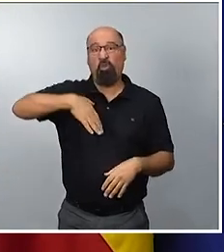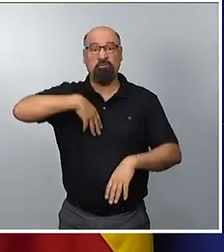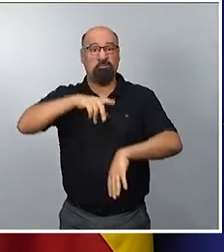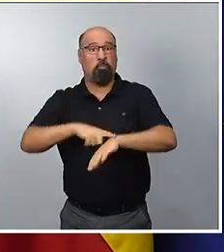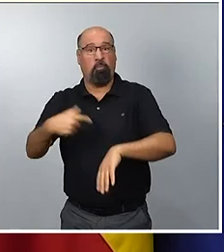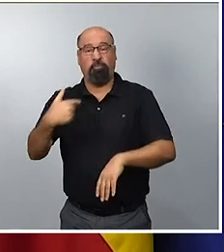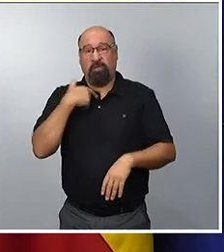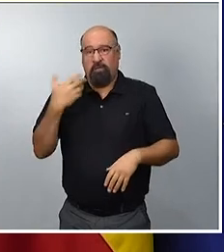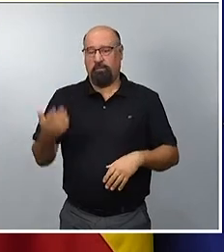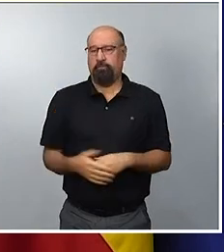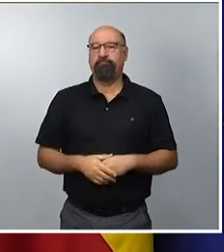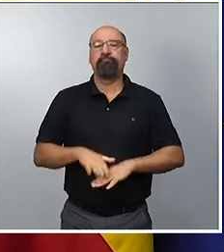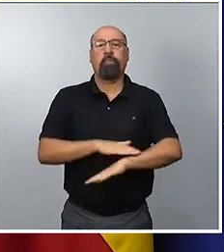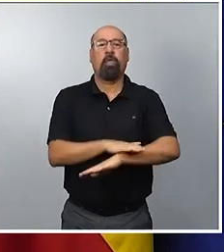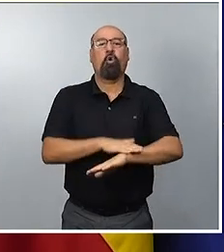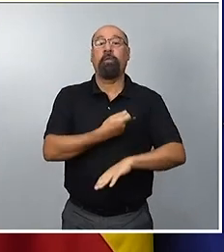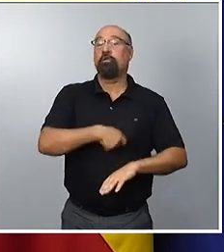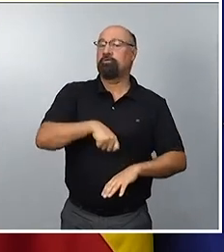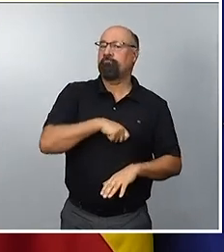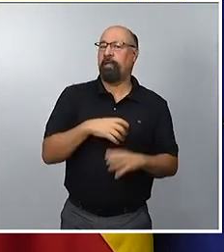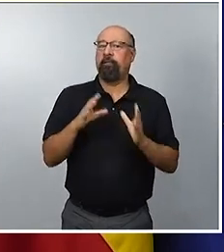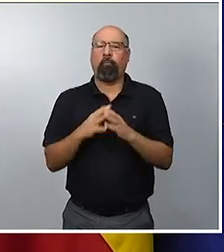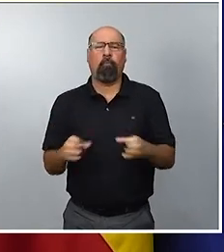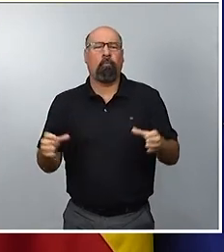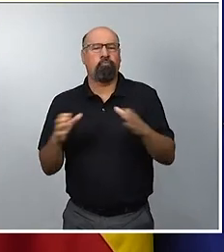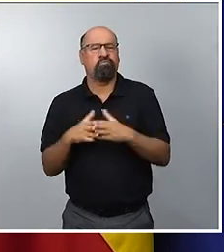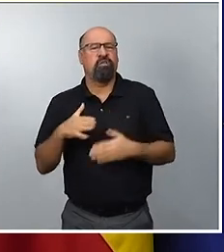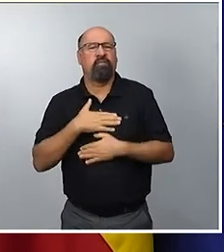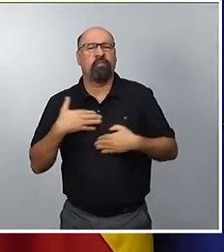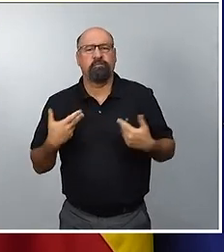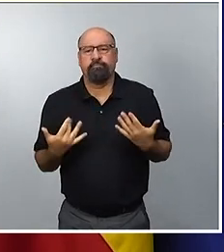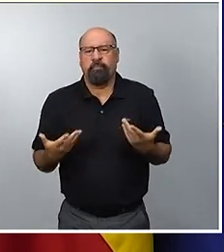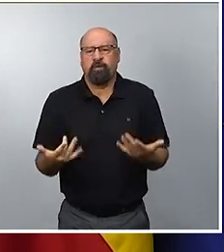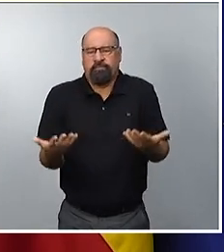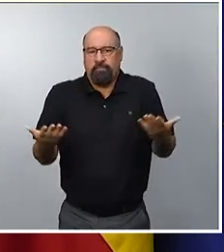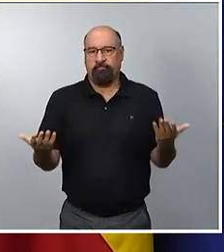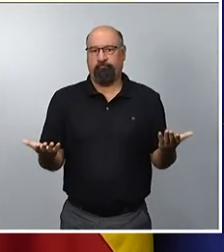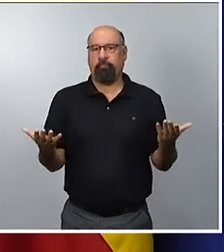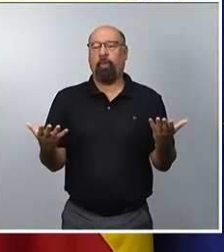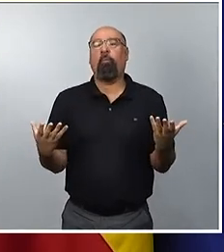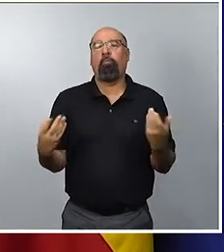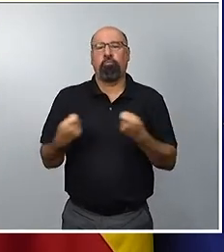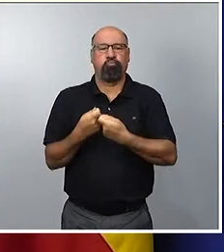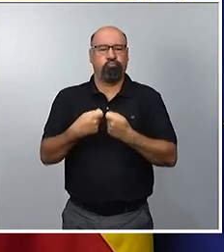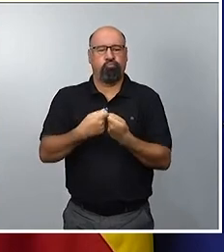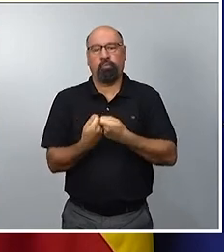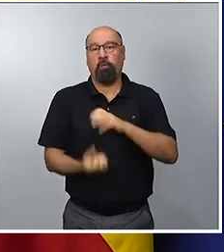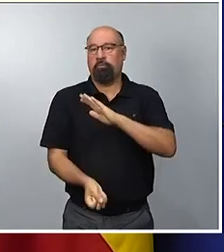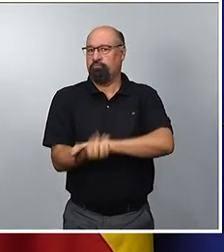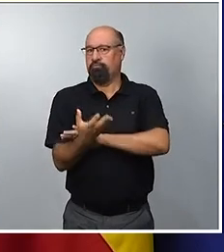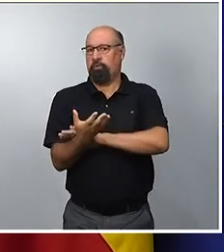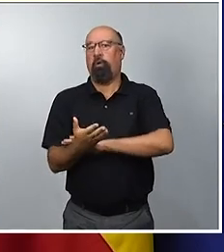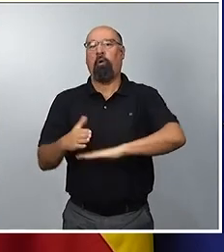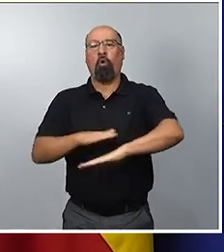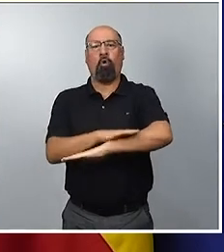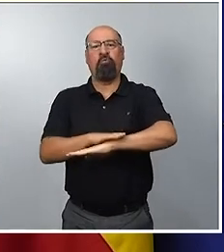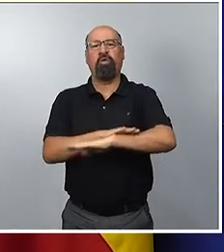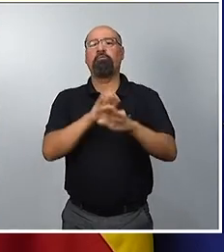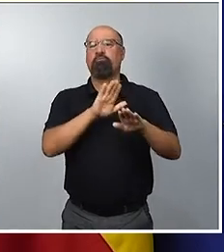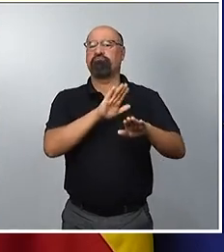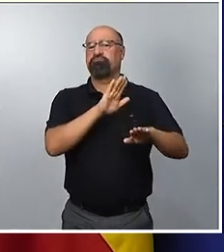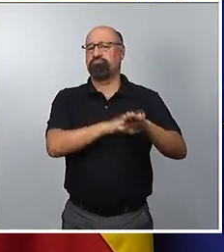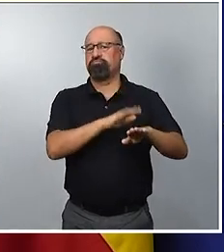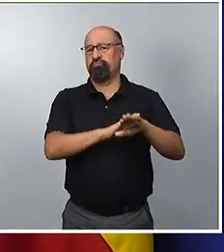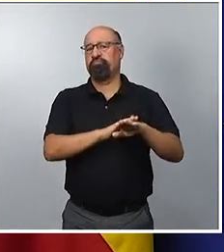desea cuanto antes, como les trasladó la semana pasada el presidente del Gobierno, es que pueda conformarse un Gobierno progresista que dé